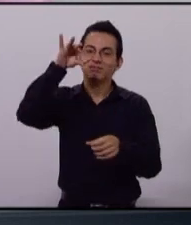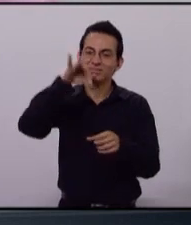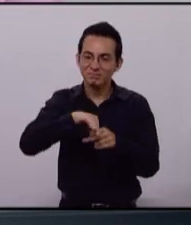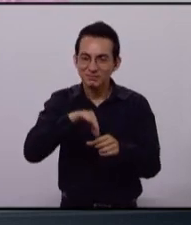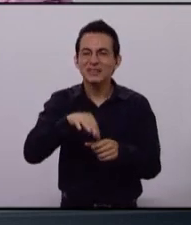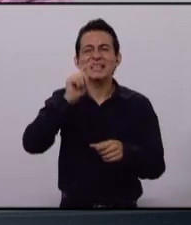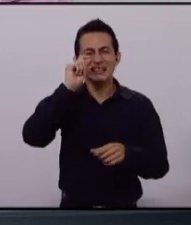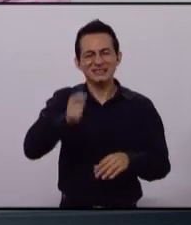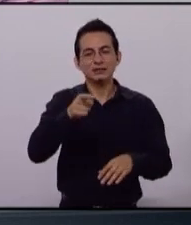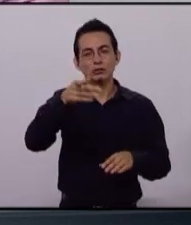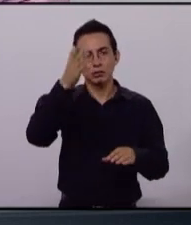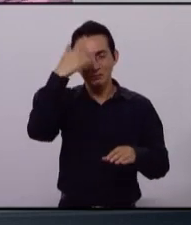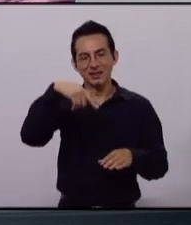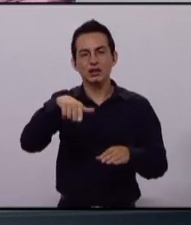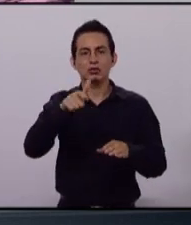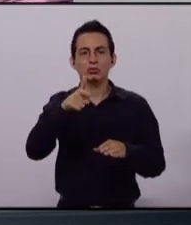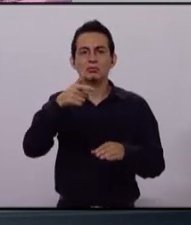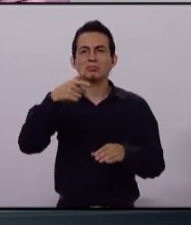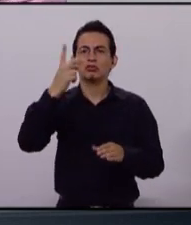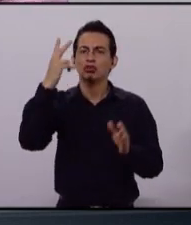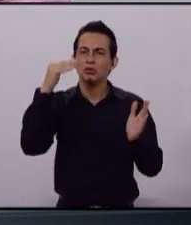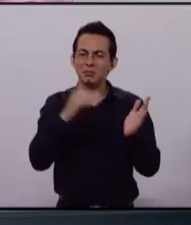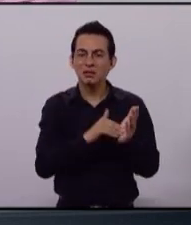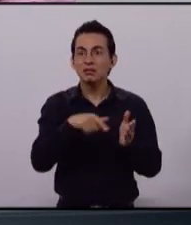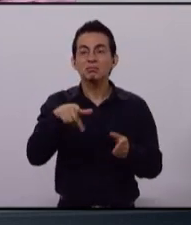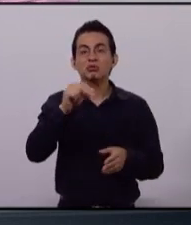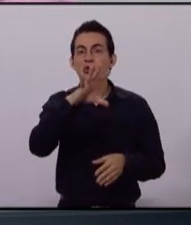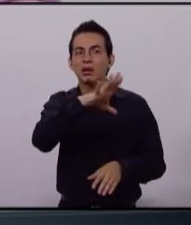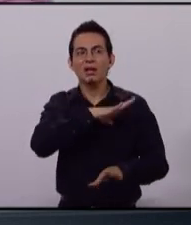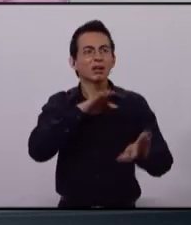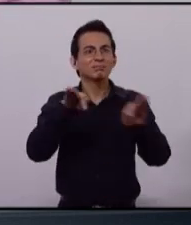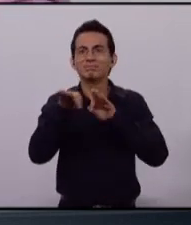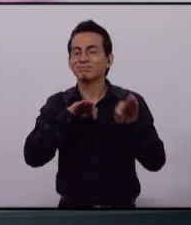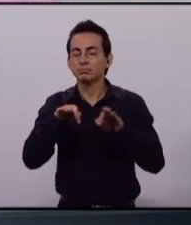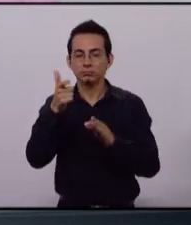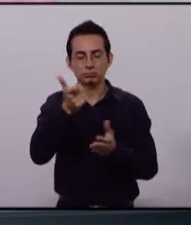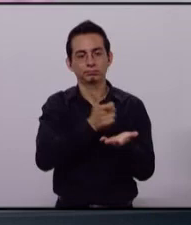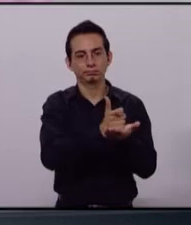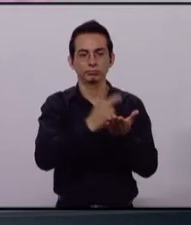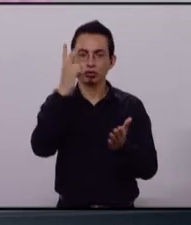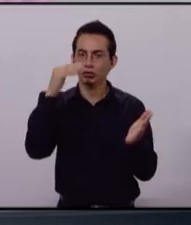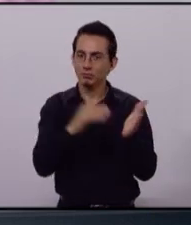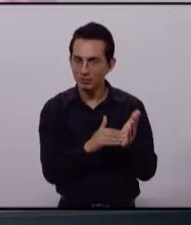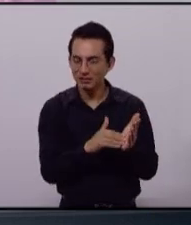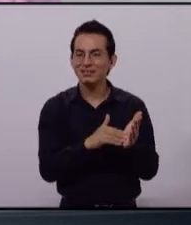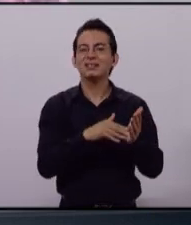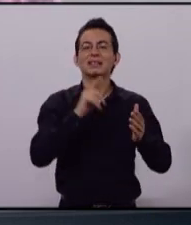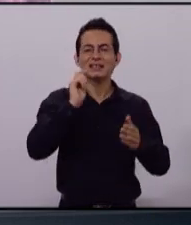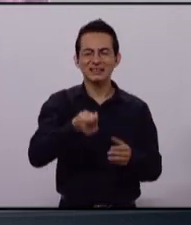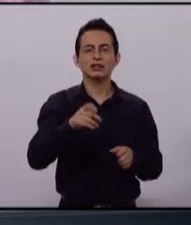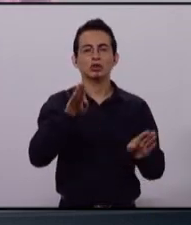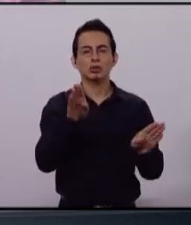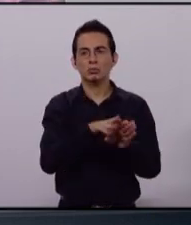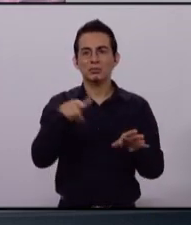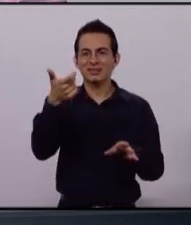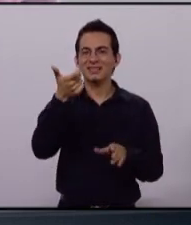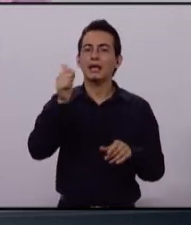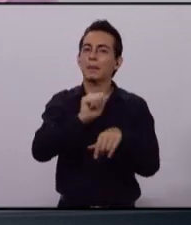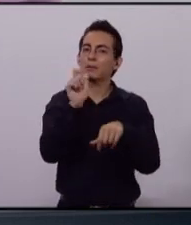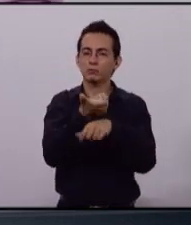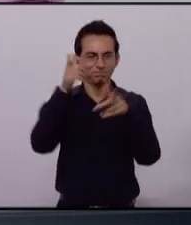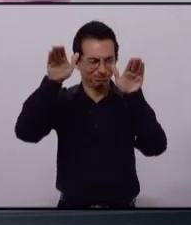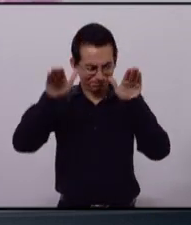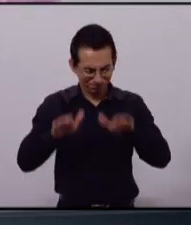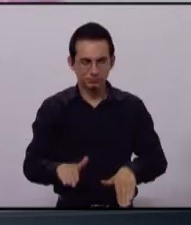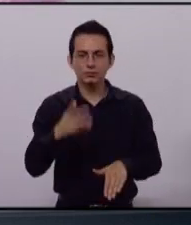es por el seguro de desempleo de 2 mil pesos a toda aquella persona que no tenga empleo. Un voto por el PT es subsidiar el transporte a 3 pesos.